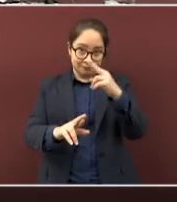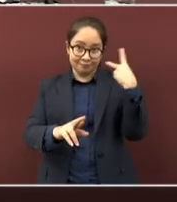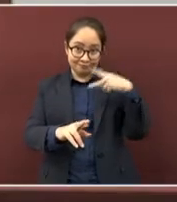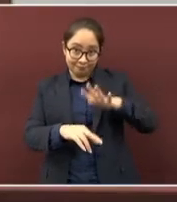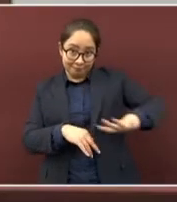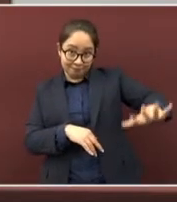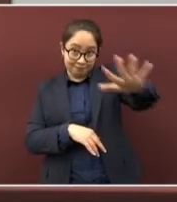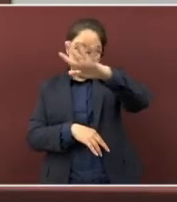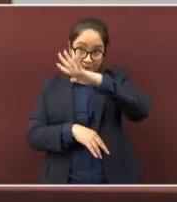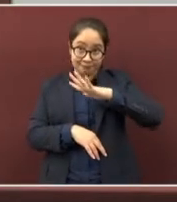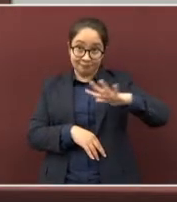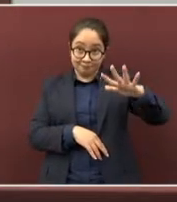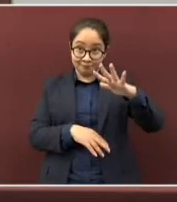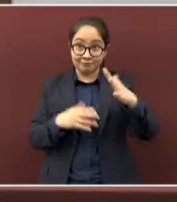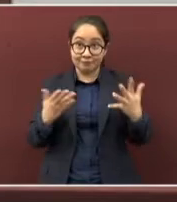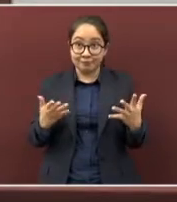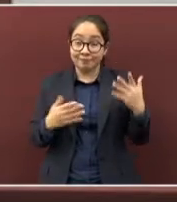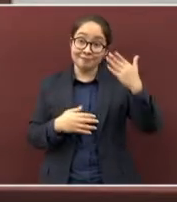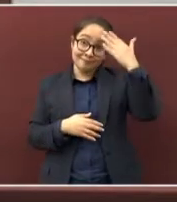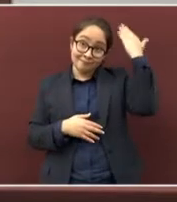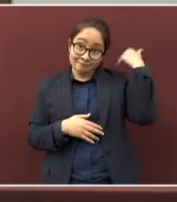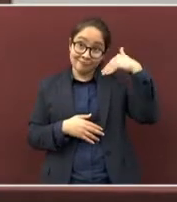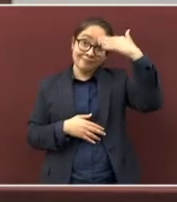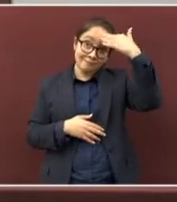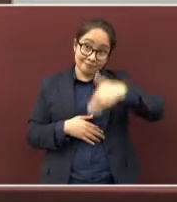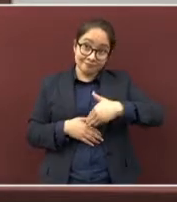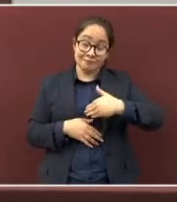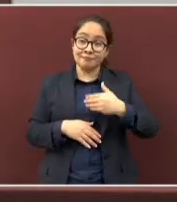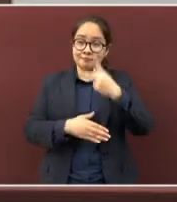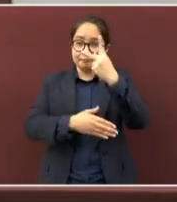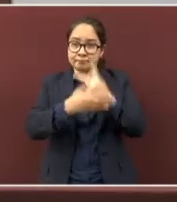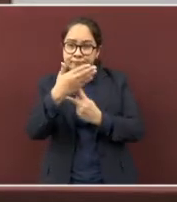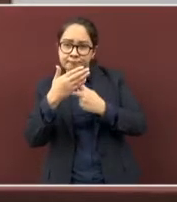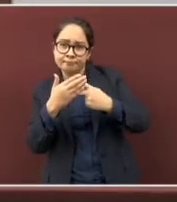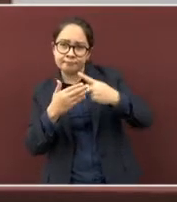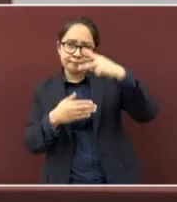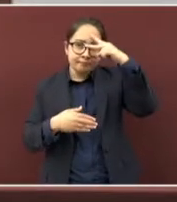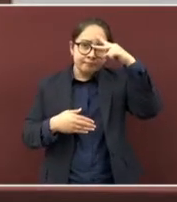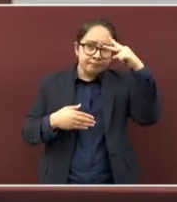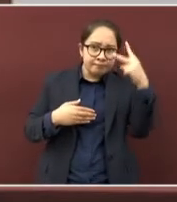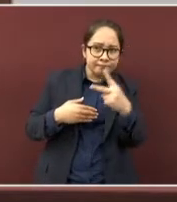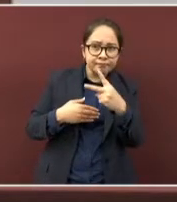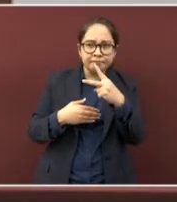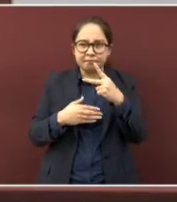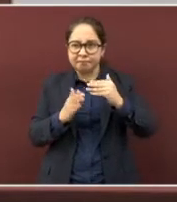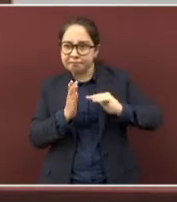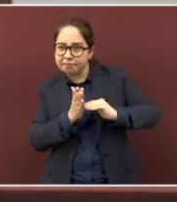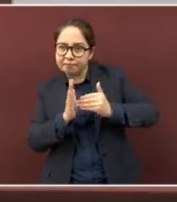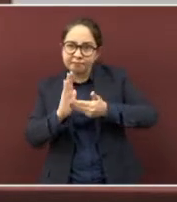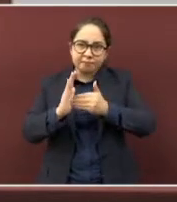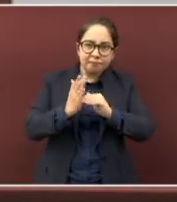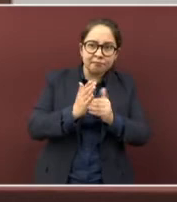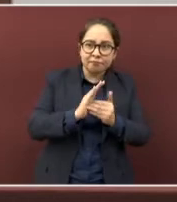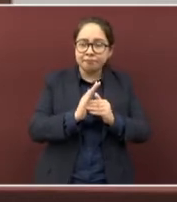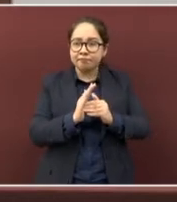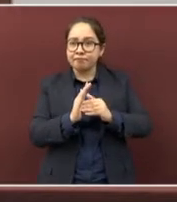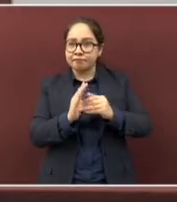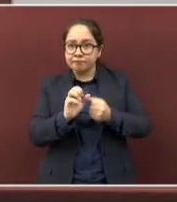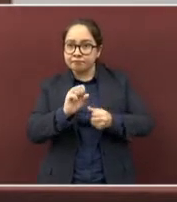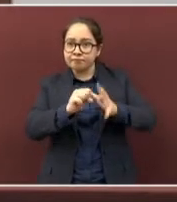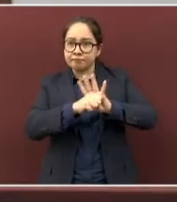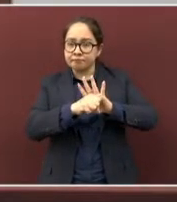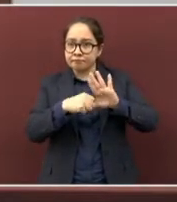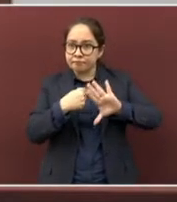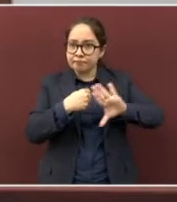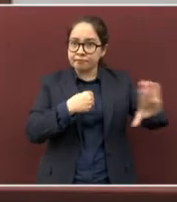lo hemos ido informando, el Plan Nacional de Vacunación contra COVID-19 va avanzando y